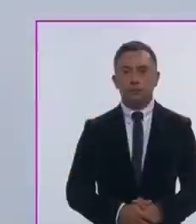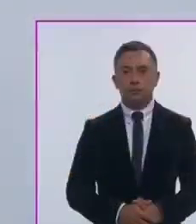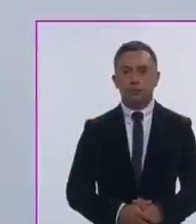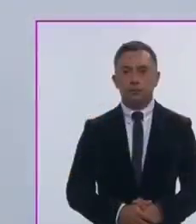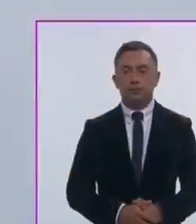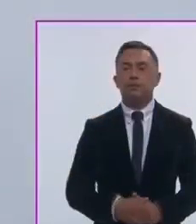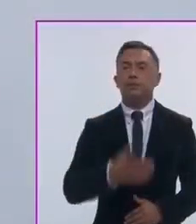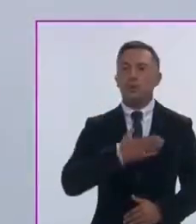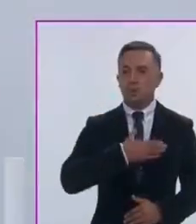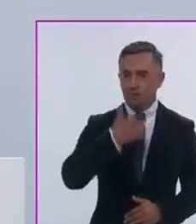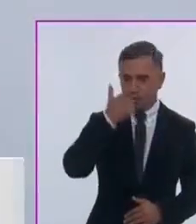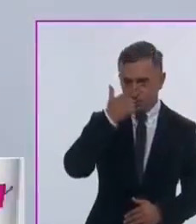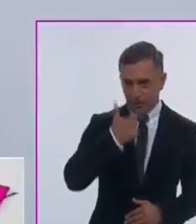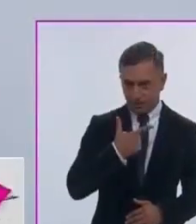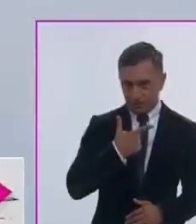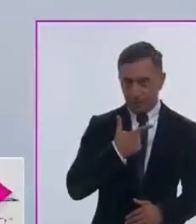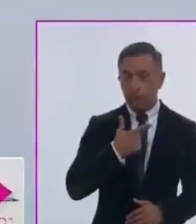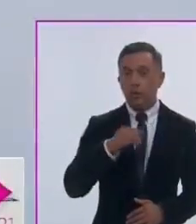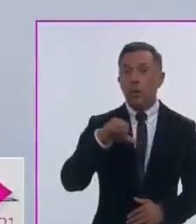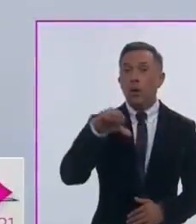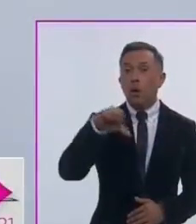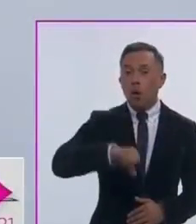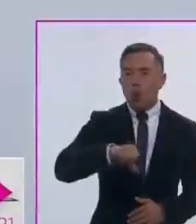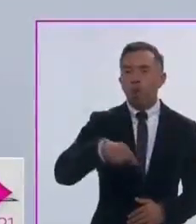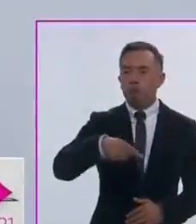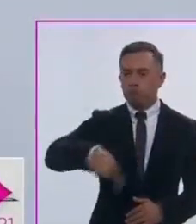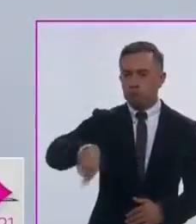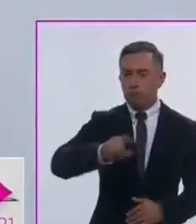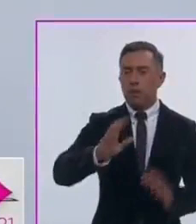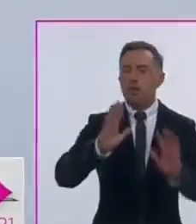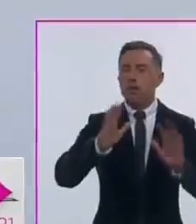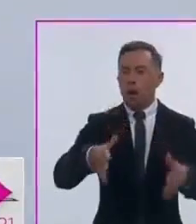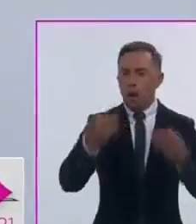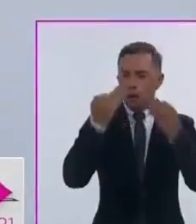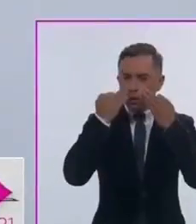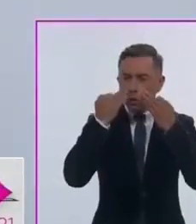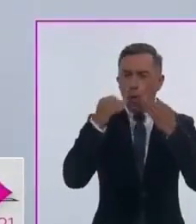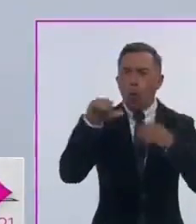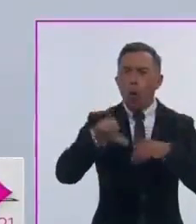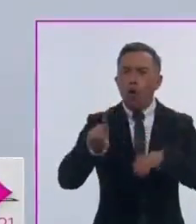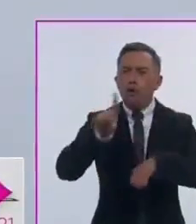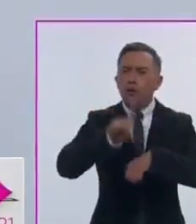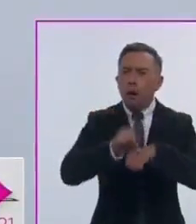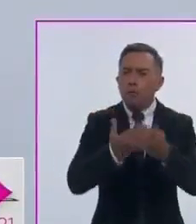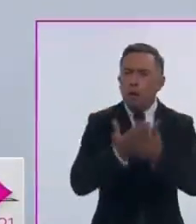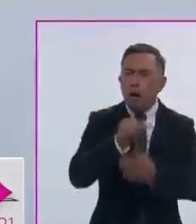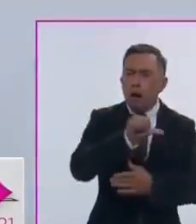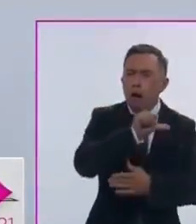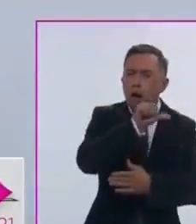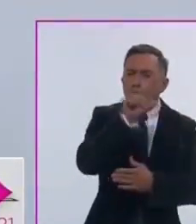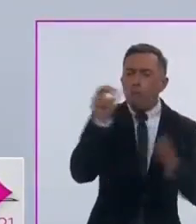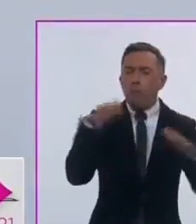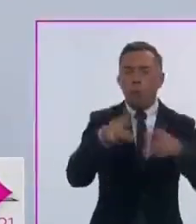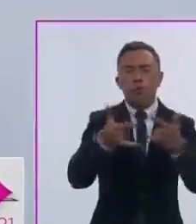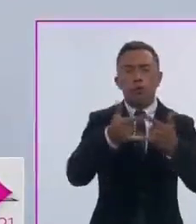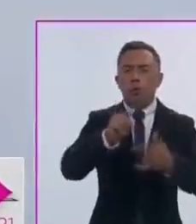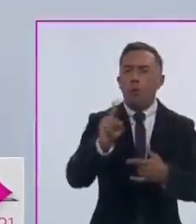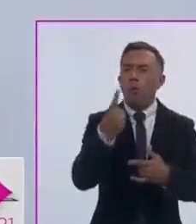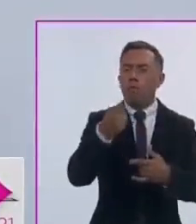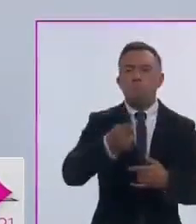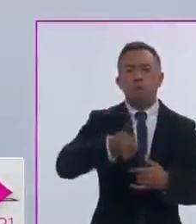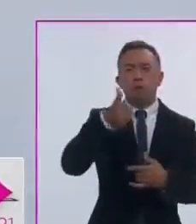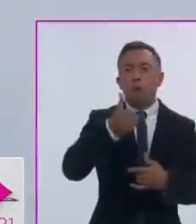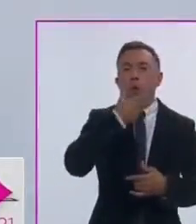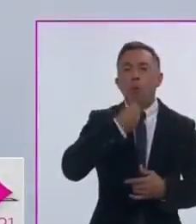Buenas noches. El día de hoy fuimos testigos de una jornada electoral histórica. Millones de mexicanas y mexicanos